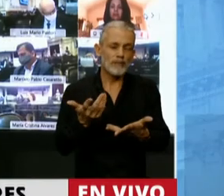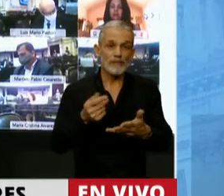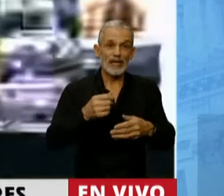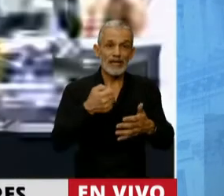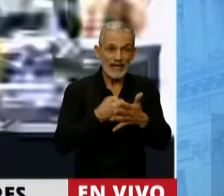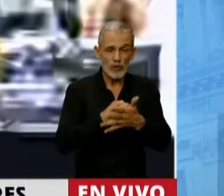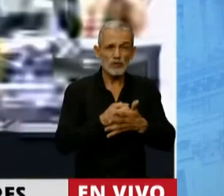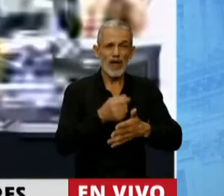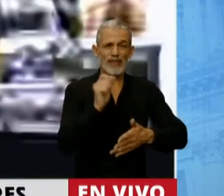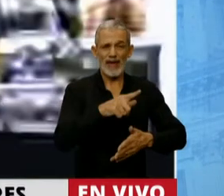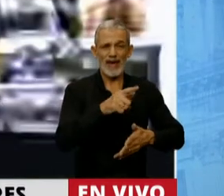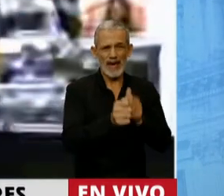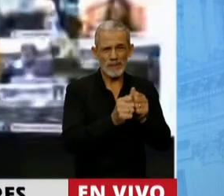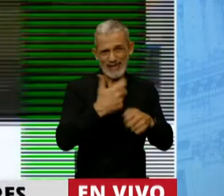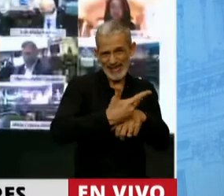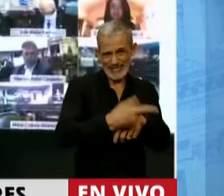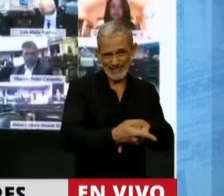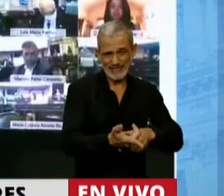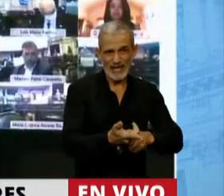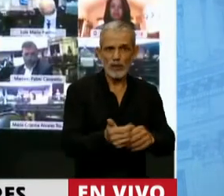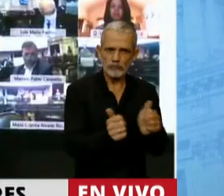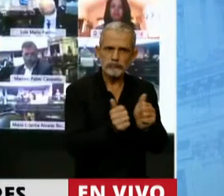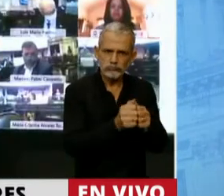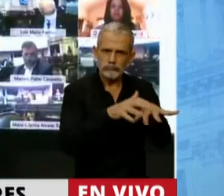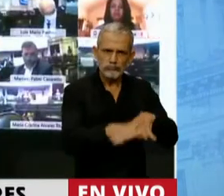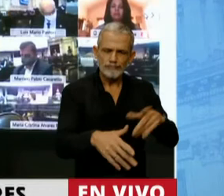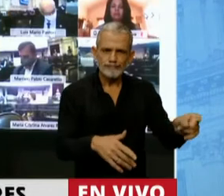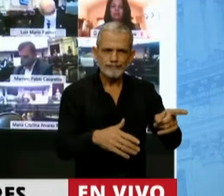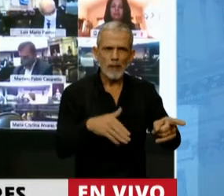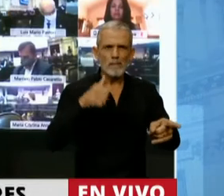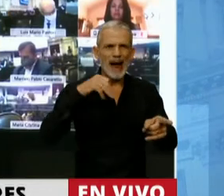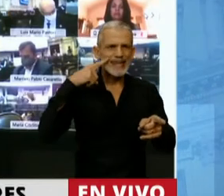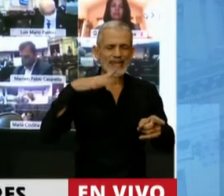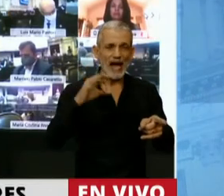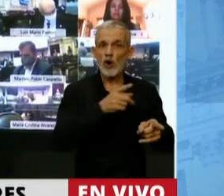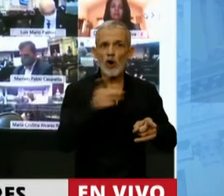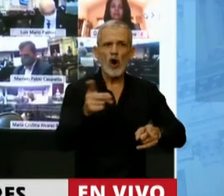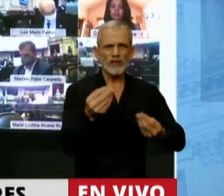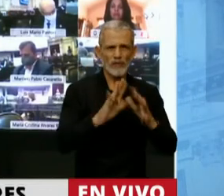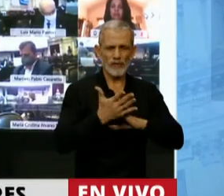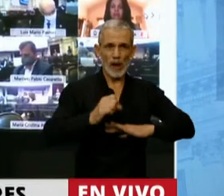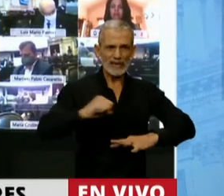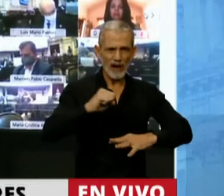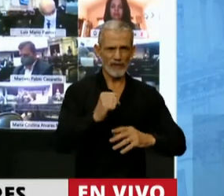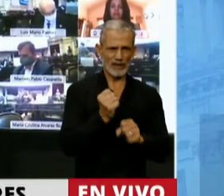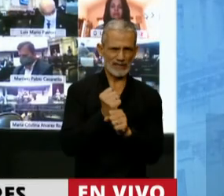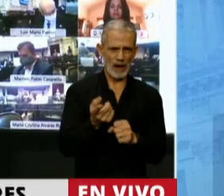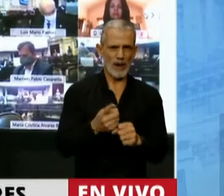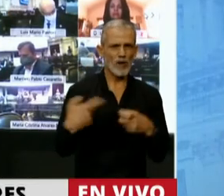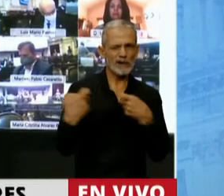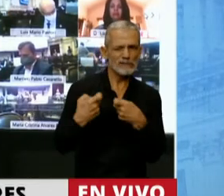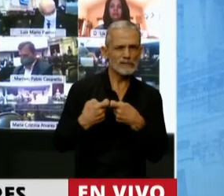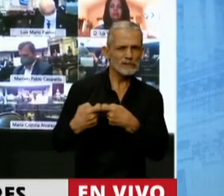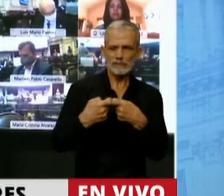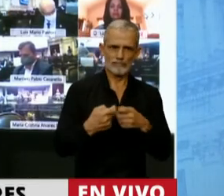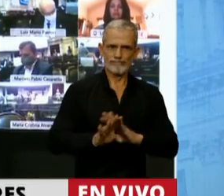tercerizados que acompañaba Mariano era justamente una lucha contra ese fraude laboral y contra esa asociación